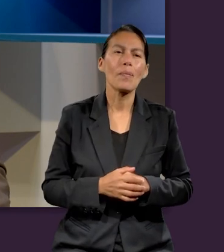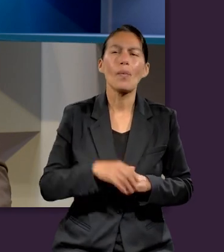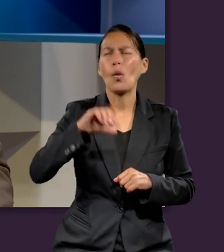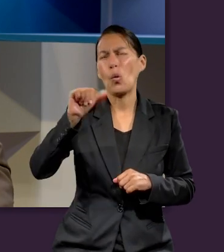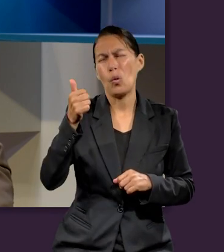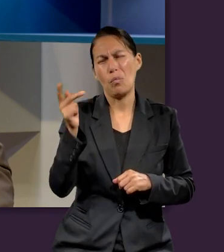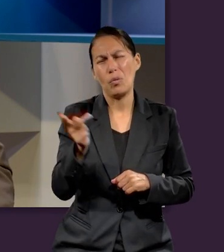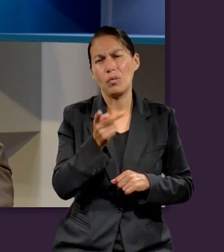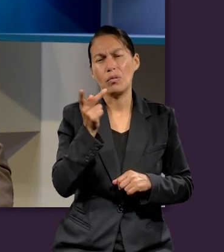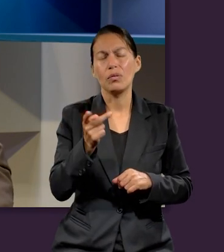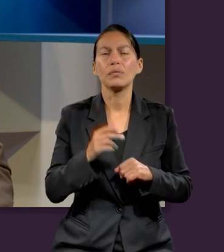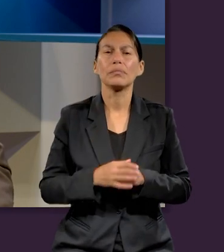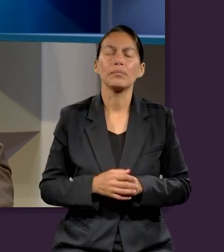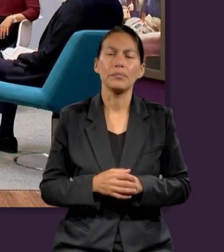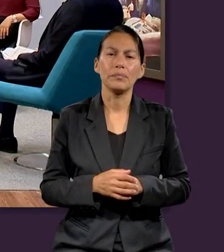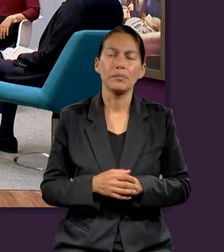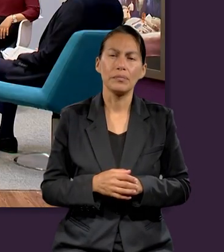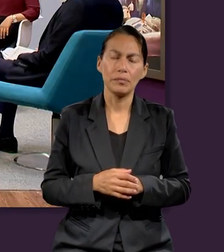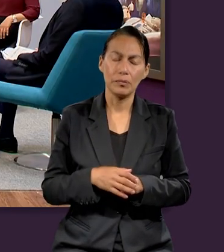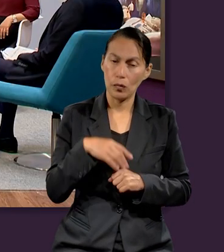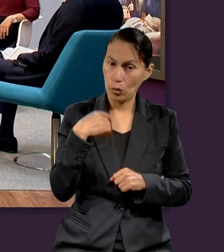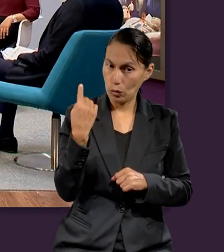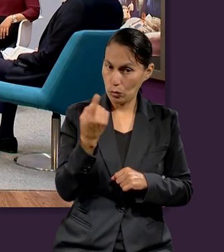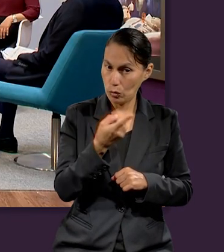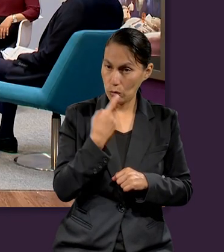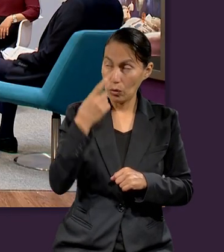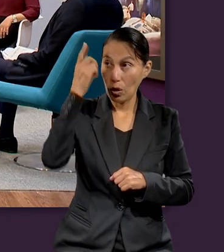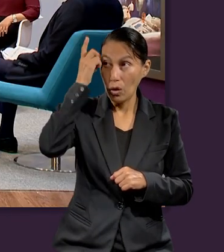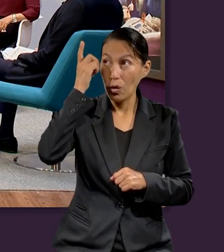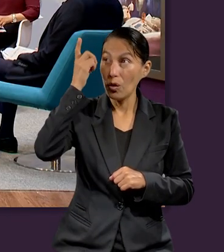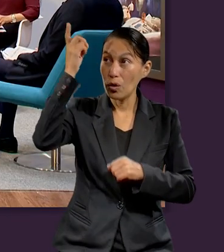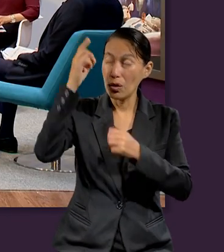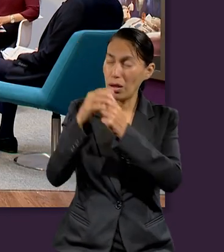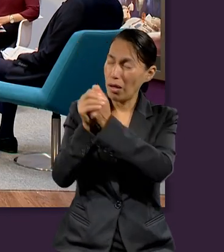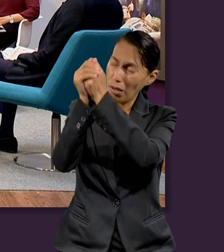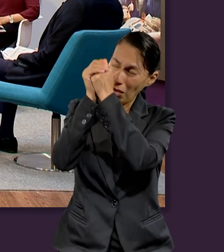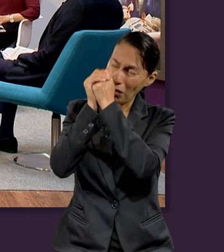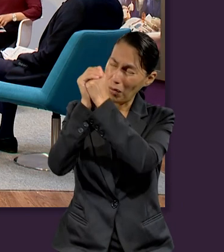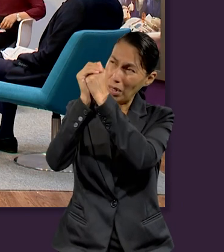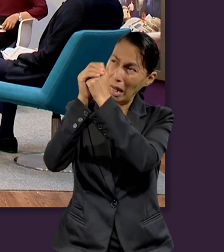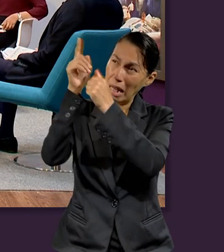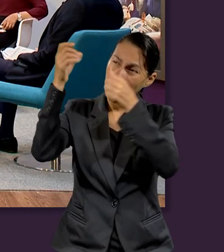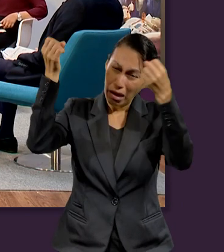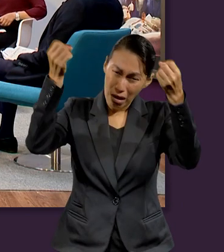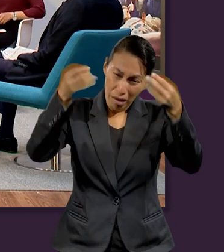pregunta más, chicos. Hay que adorar a Dios porque es el Creador.